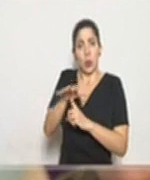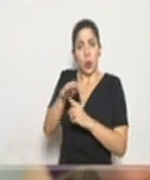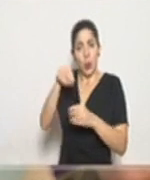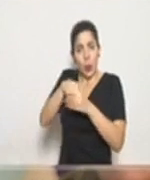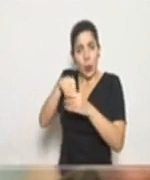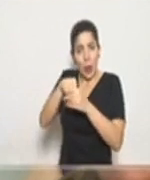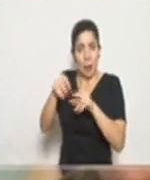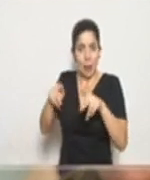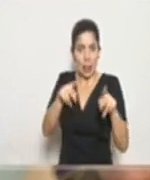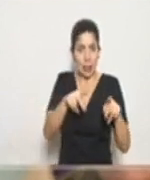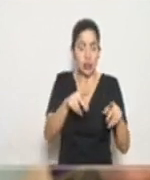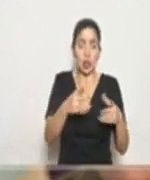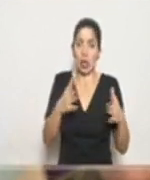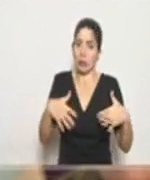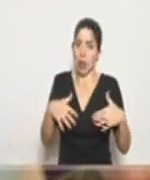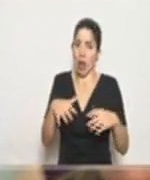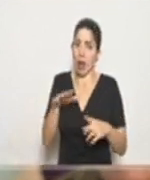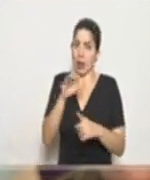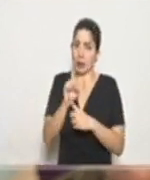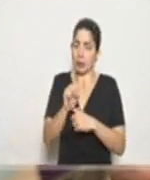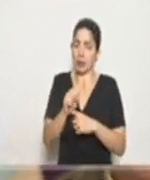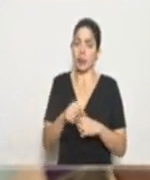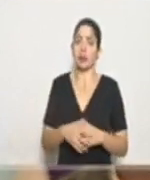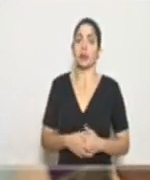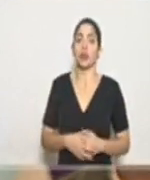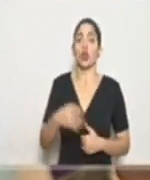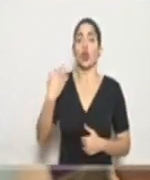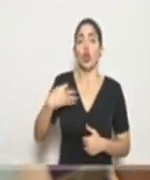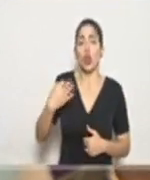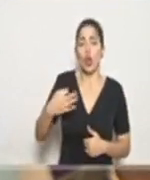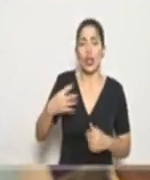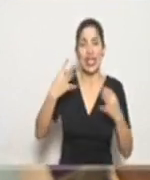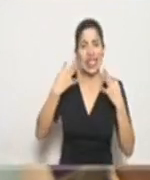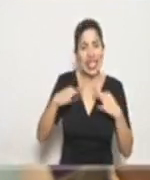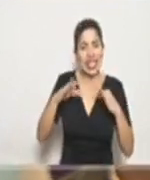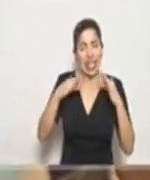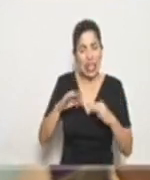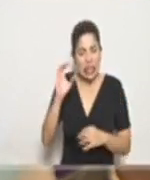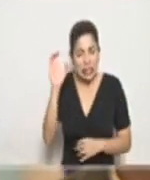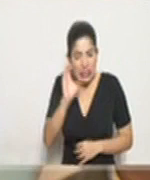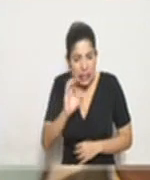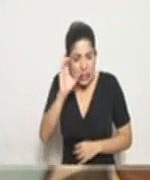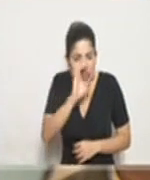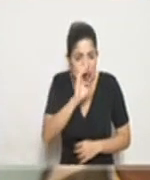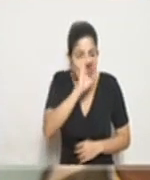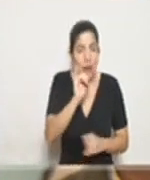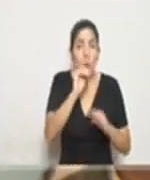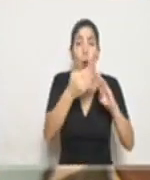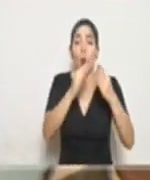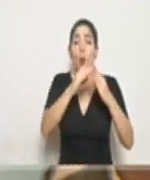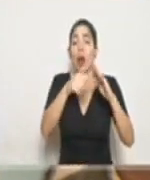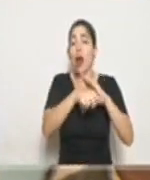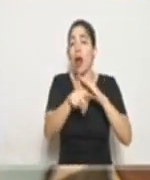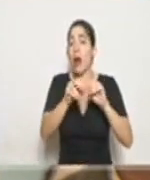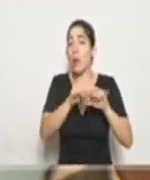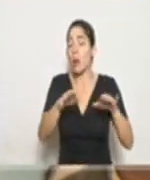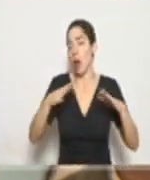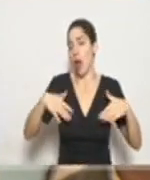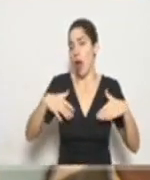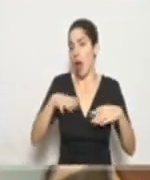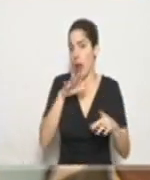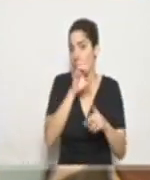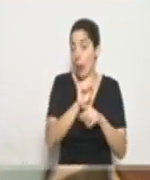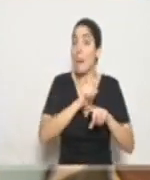Eso, pues, todos los días lo tratamos justamente de buscar, de que no exista, pero lo